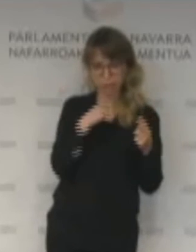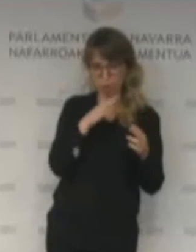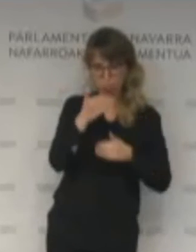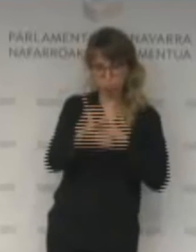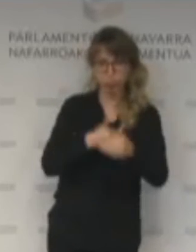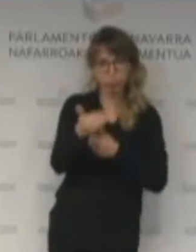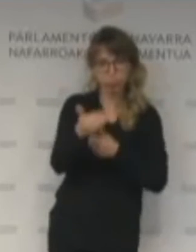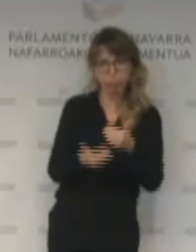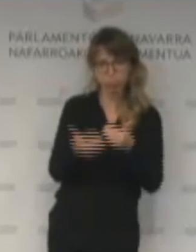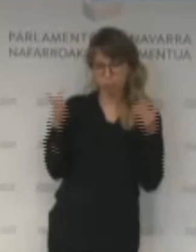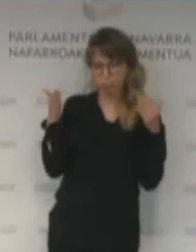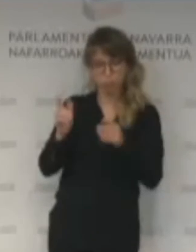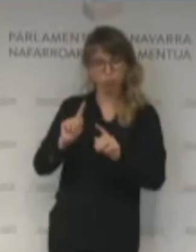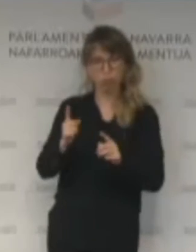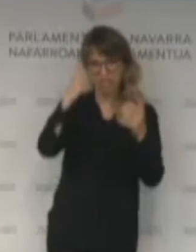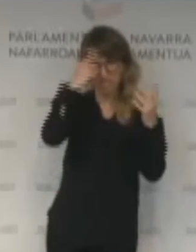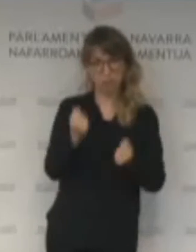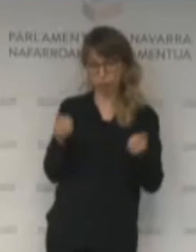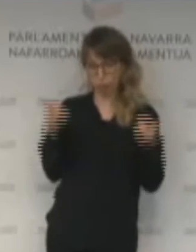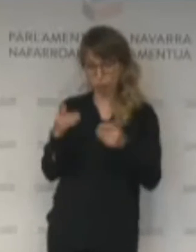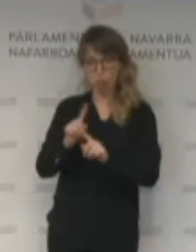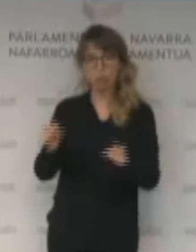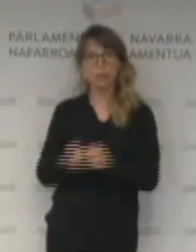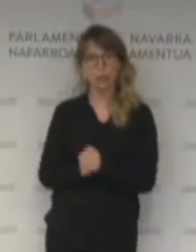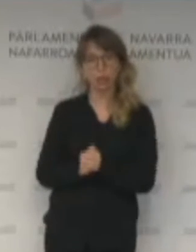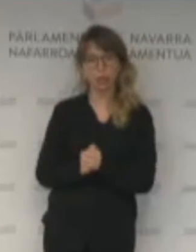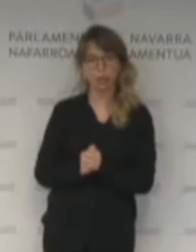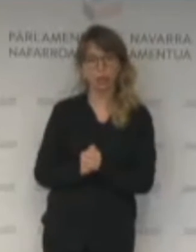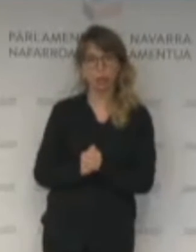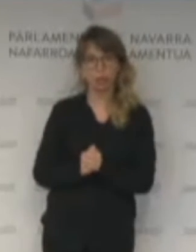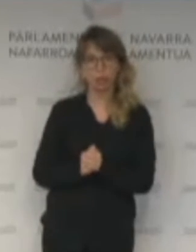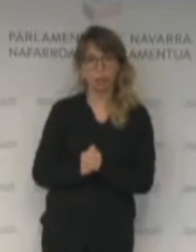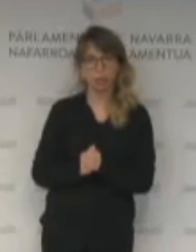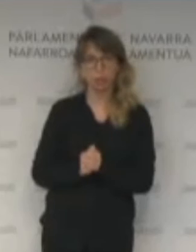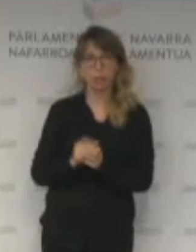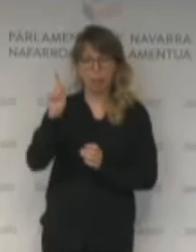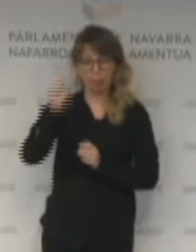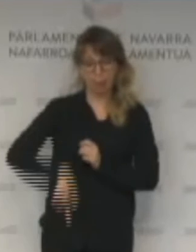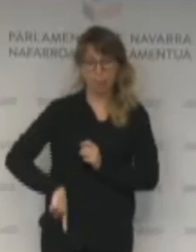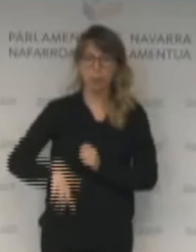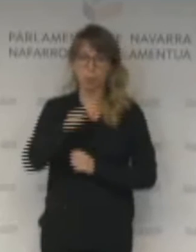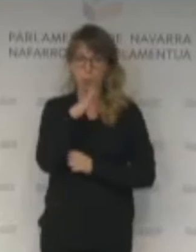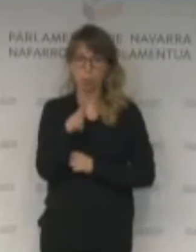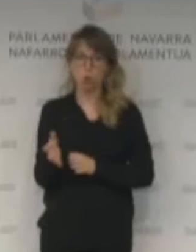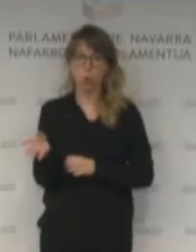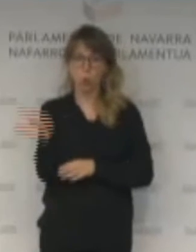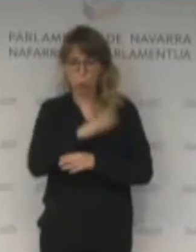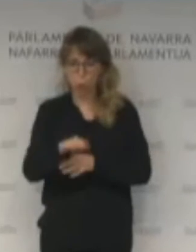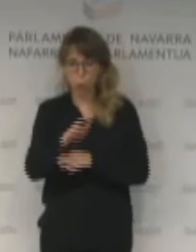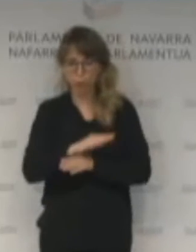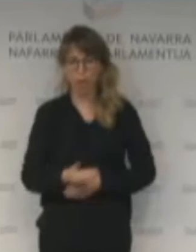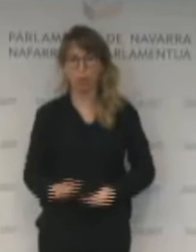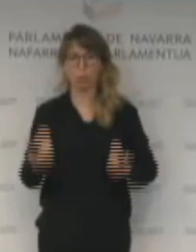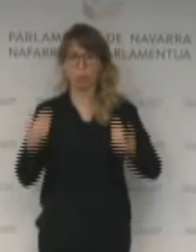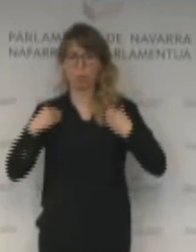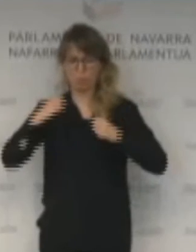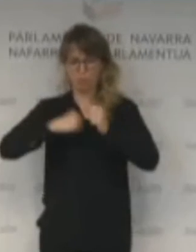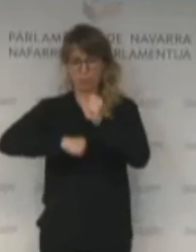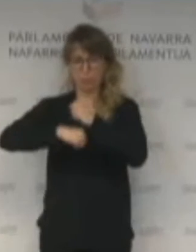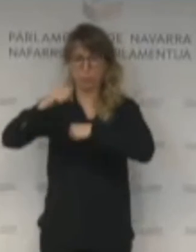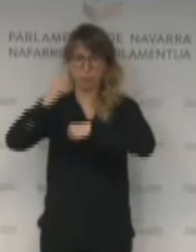y por las instituciones. Todo ello sin meternos en la sobrecarga de cuidados que muchas mujeres están experimentando